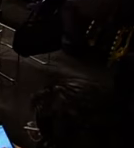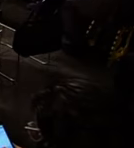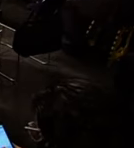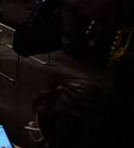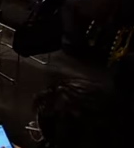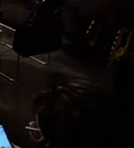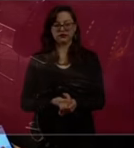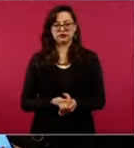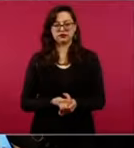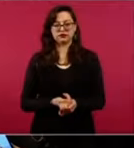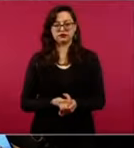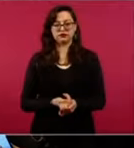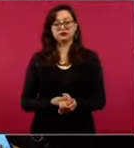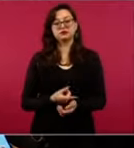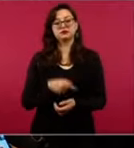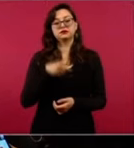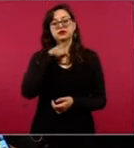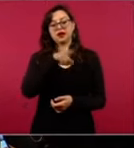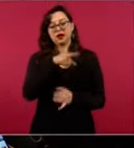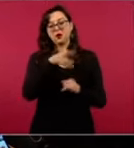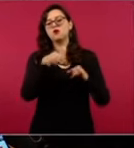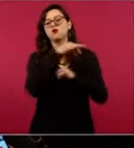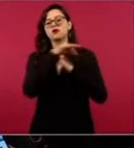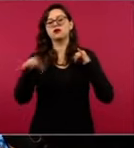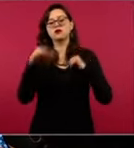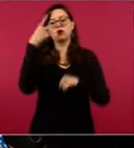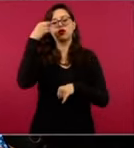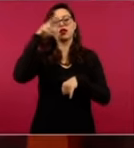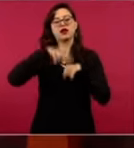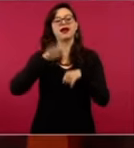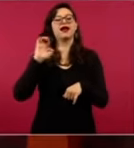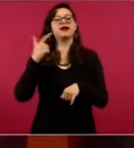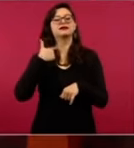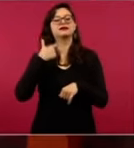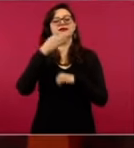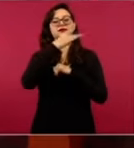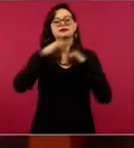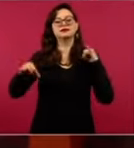en la pasada elección en el Estado de México.